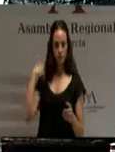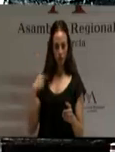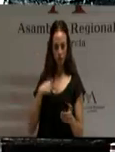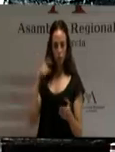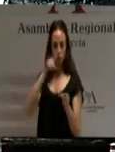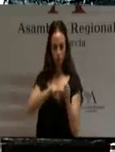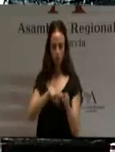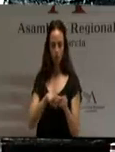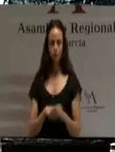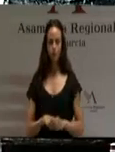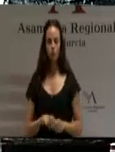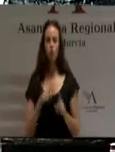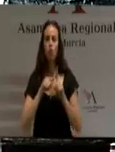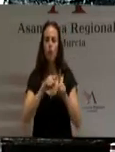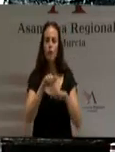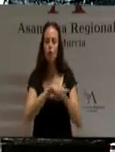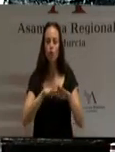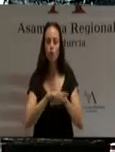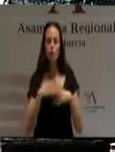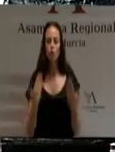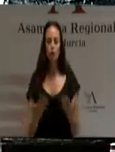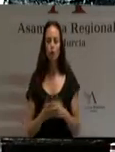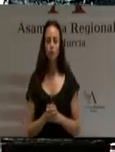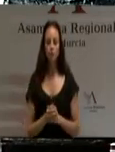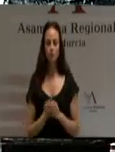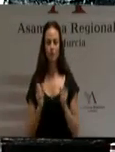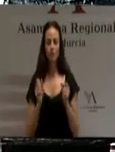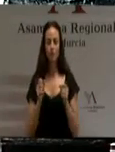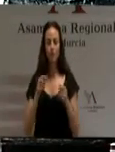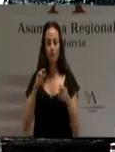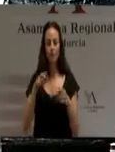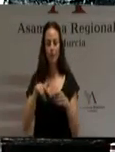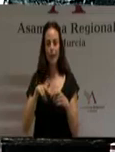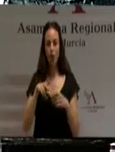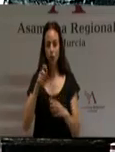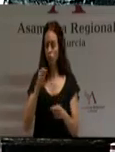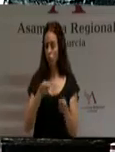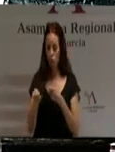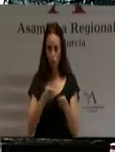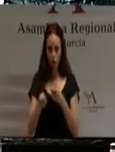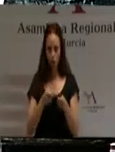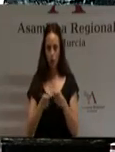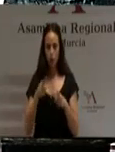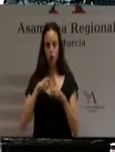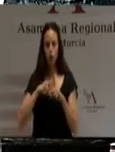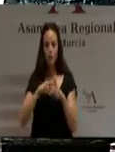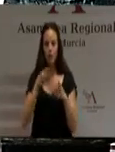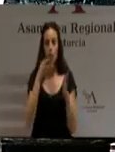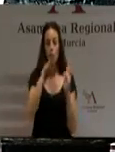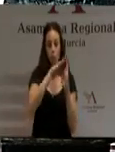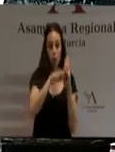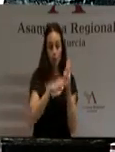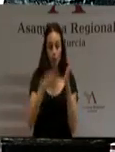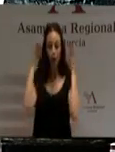objetivo del Gobierno dotarle de un instrumento de coordinación del más alto nivel que permita integrar los programas de las diferentes